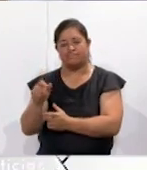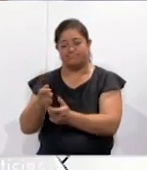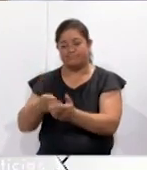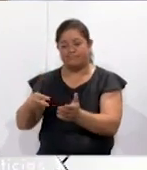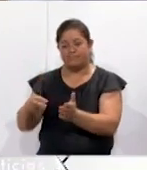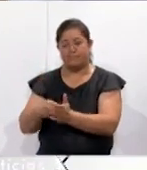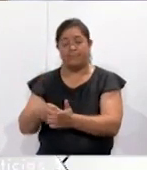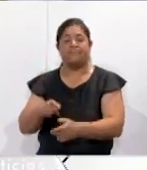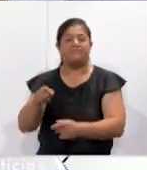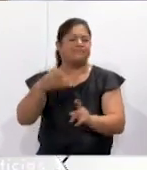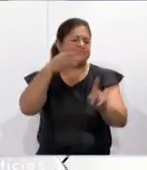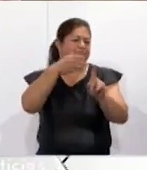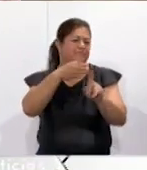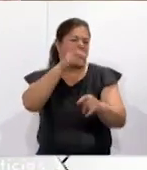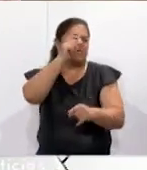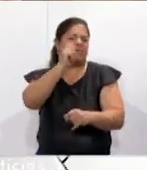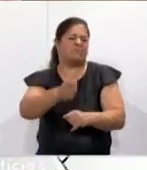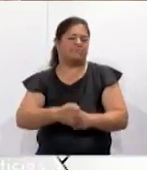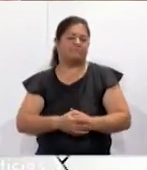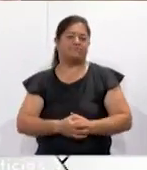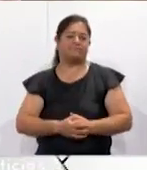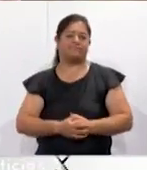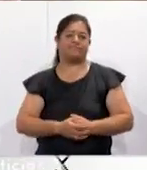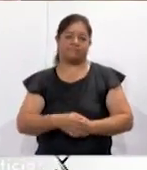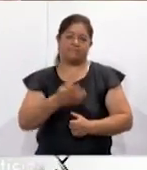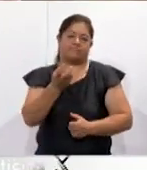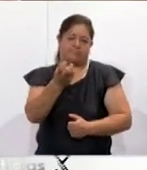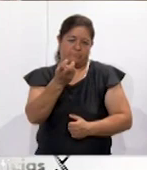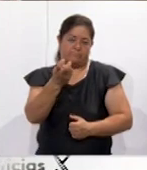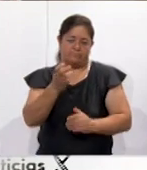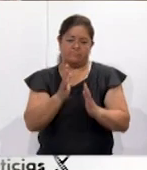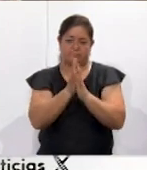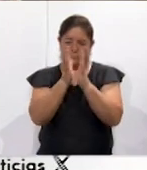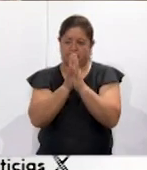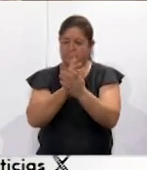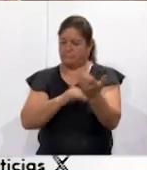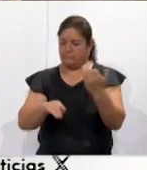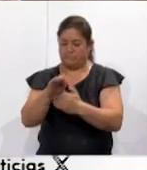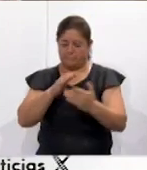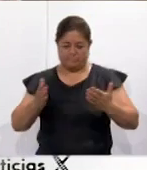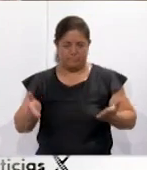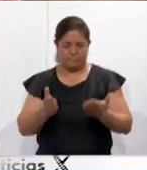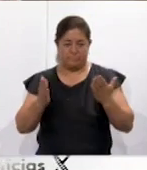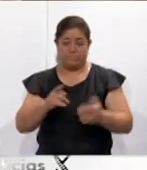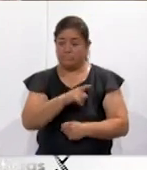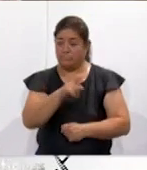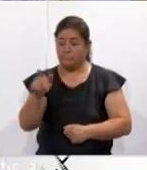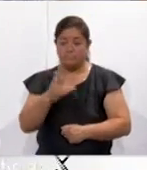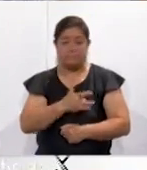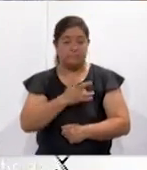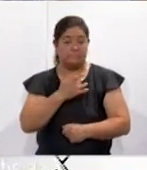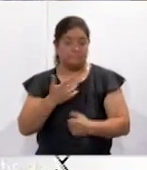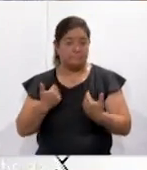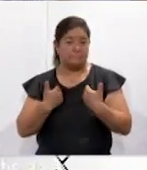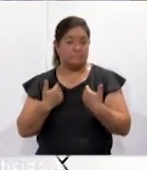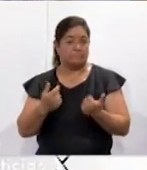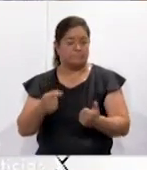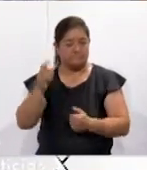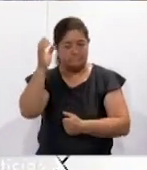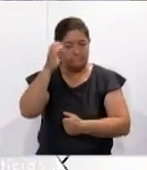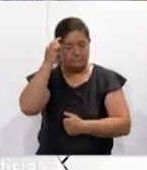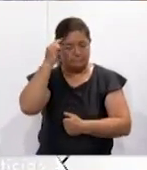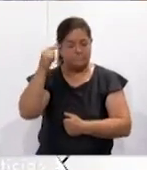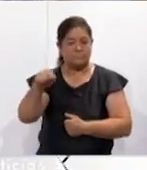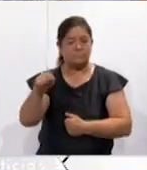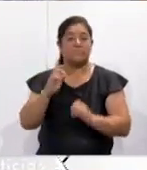de actividades para los niños? Pues precisamente fomentar su participación, que ellos mismos se sensibilicen, se conscienticen respecto